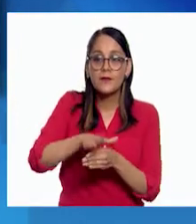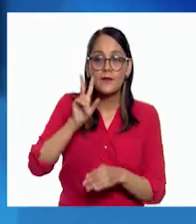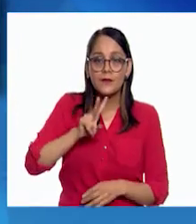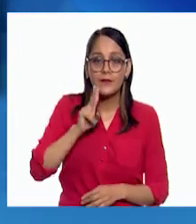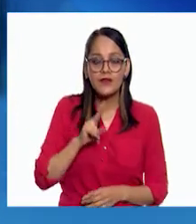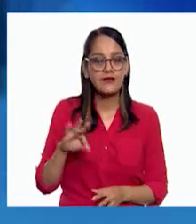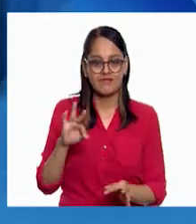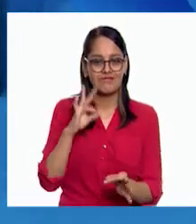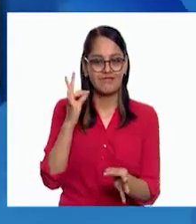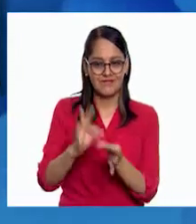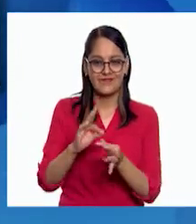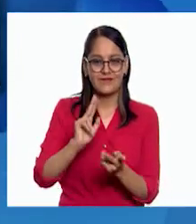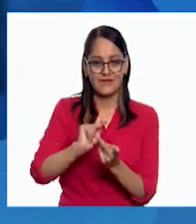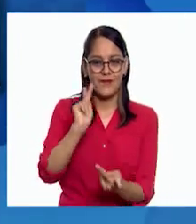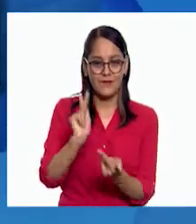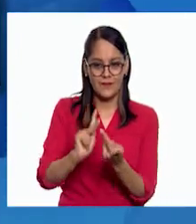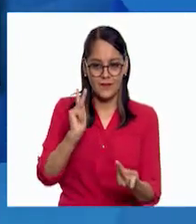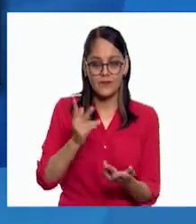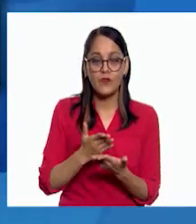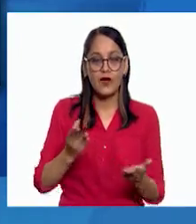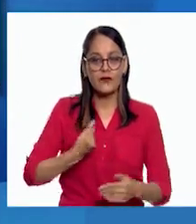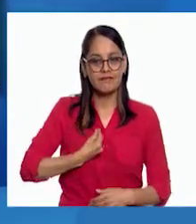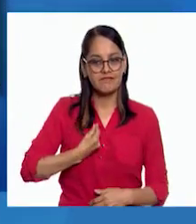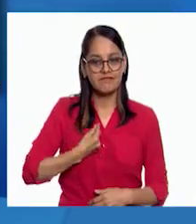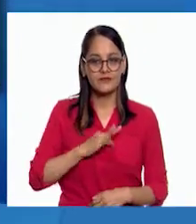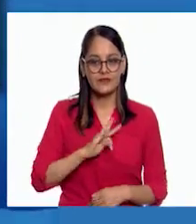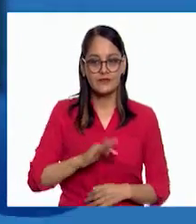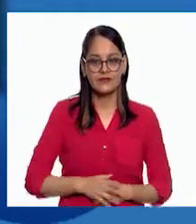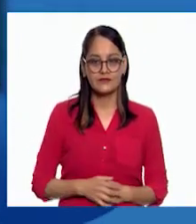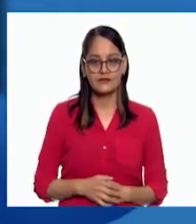¡Perfecto! Ahora sí la estructura resistió el peso.